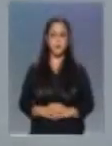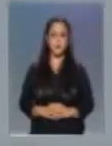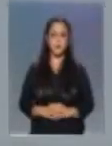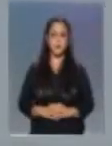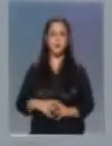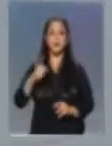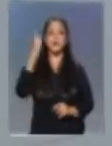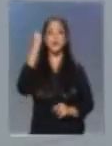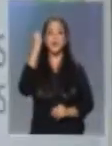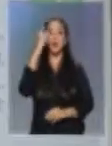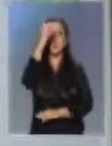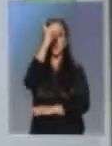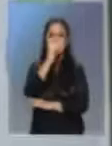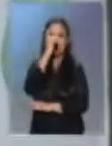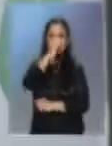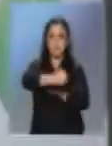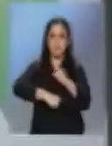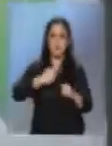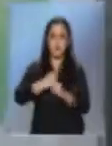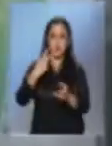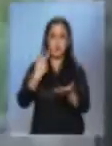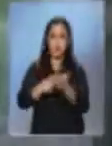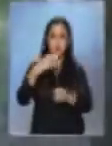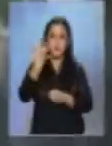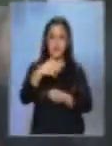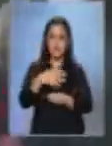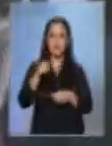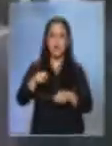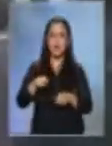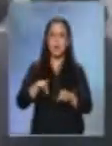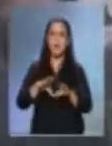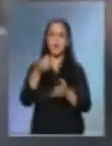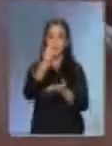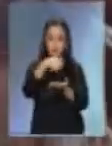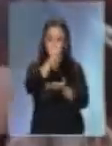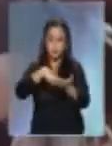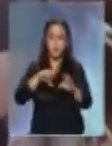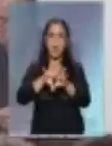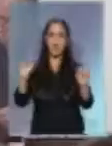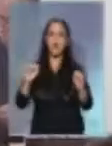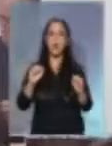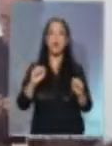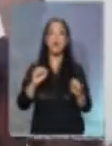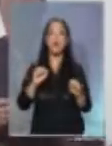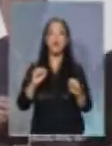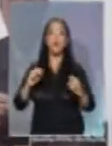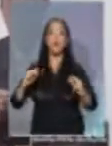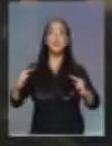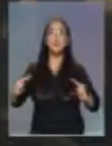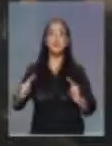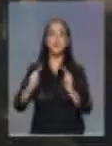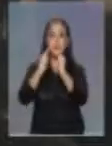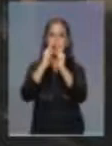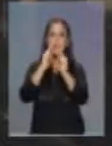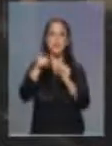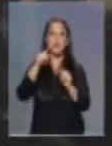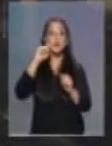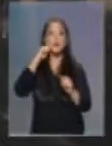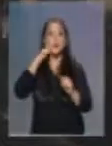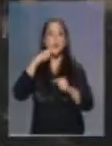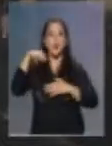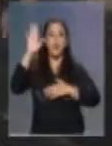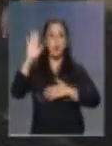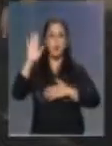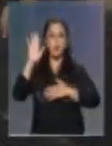El 11 de diciembre del 2015 se firmó el Acuerdo de París que comprometía a 195 países a bajar sus emisiones de CO2